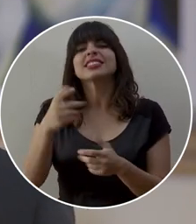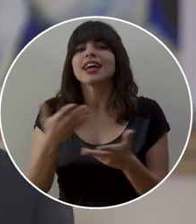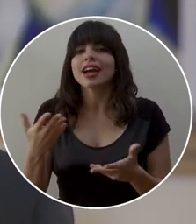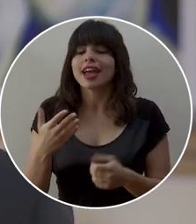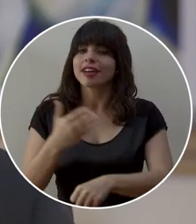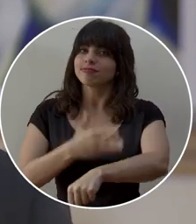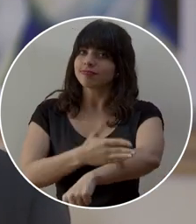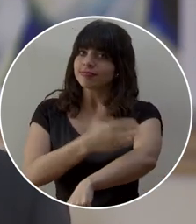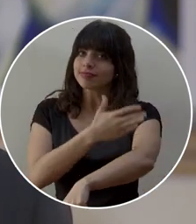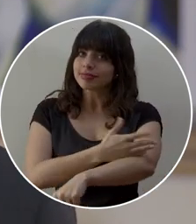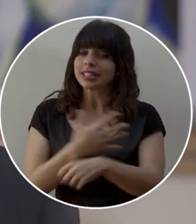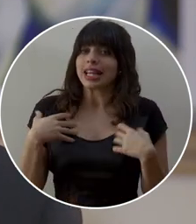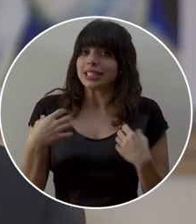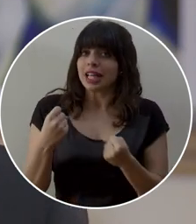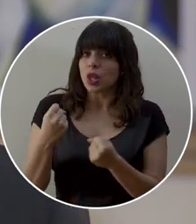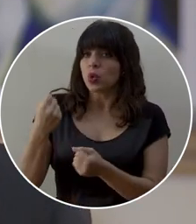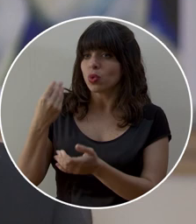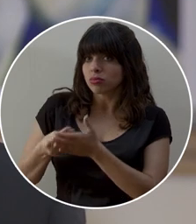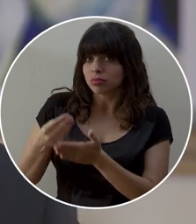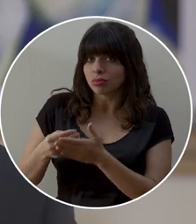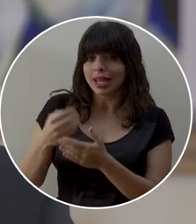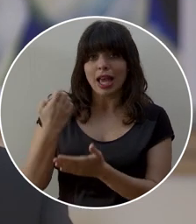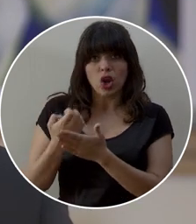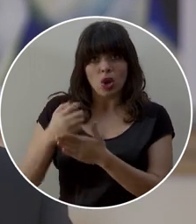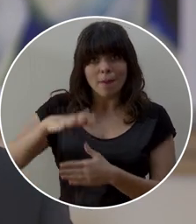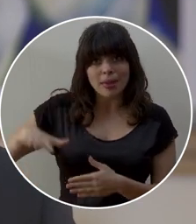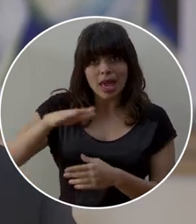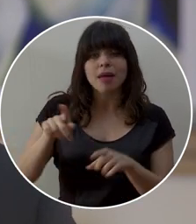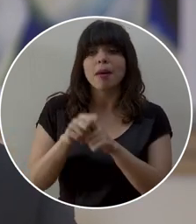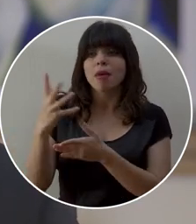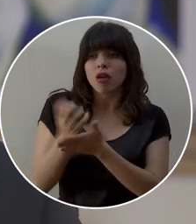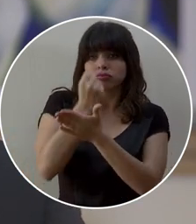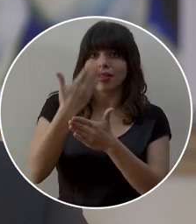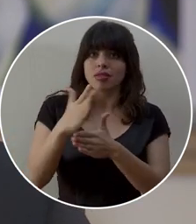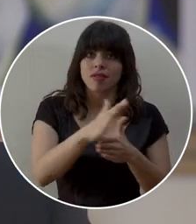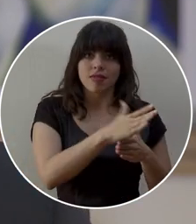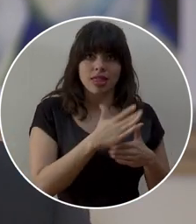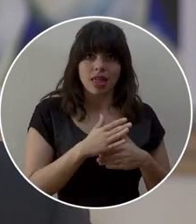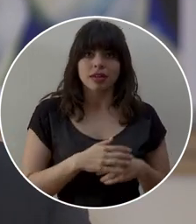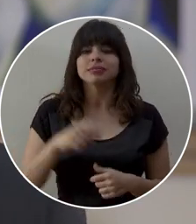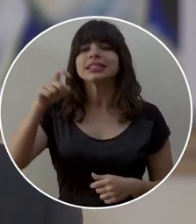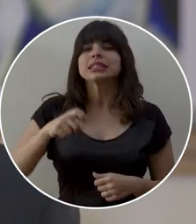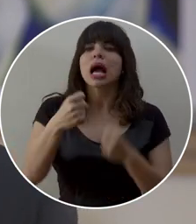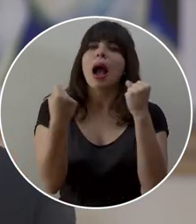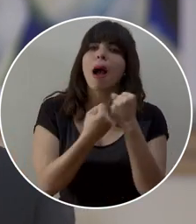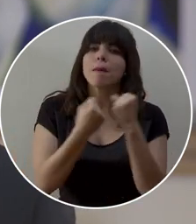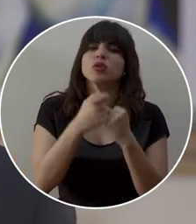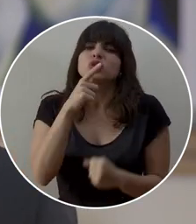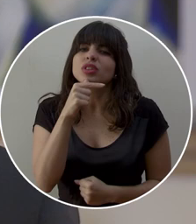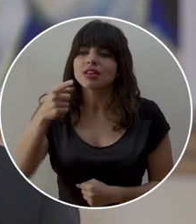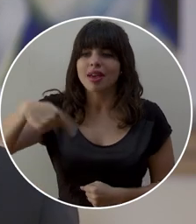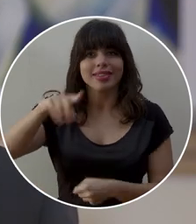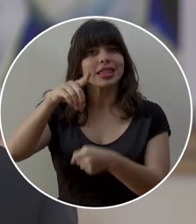sustantivamente la salud fiscal de nuestra economía y redistribuir la riqueza. Se requiere, por lo tanto, del apoyo de las